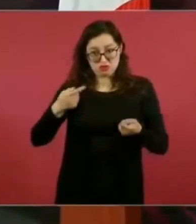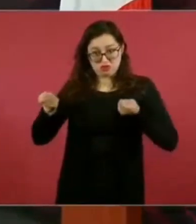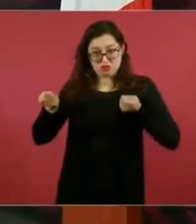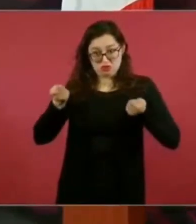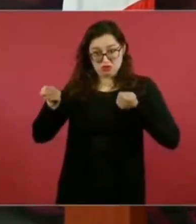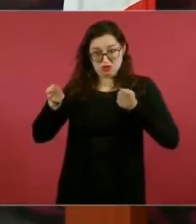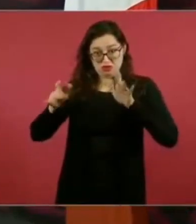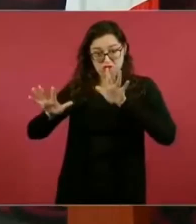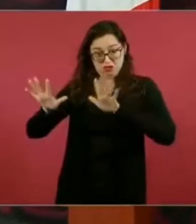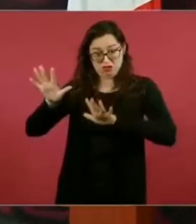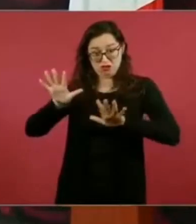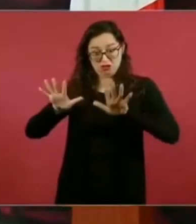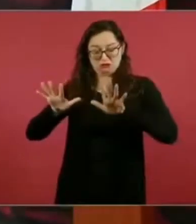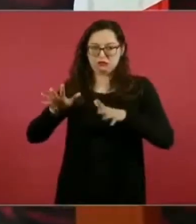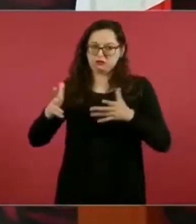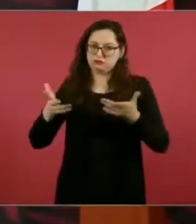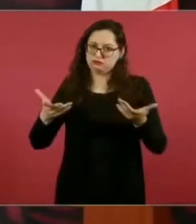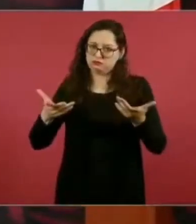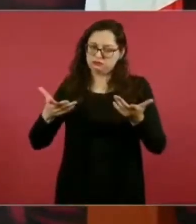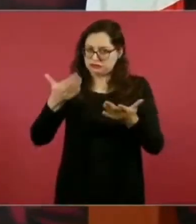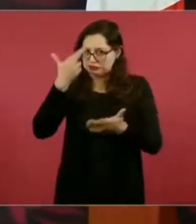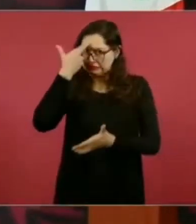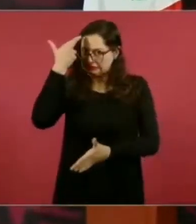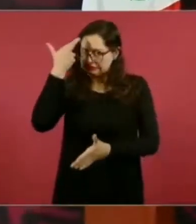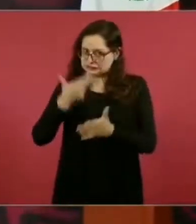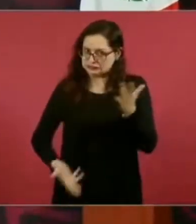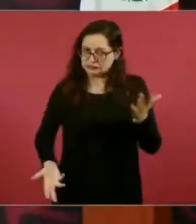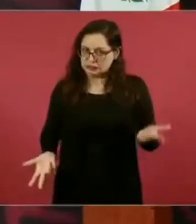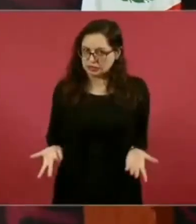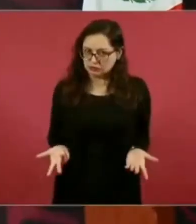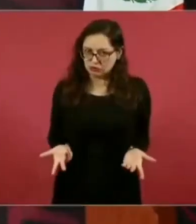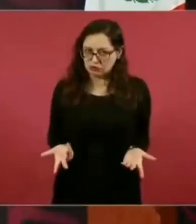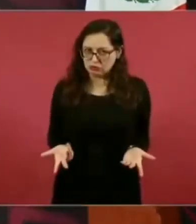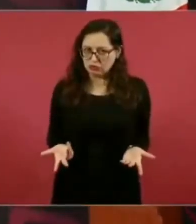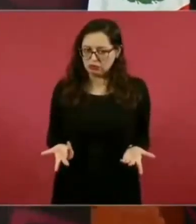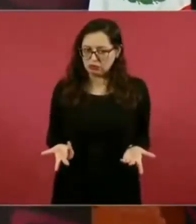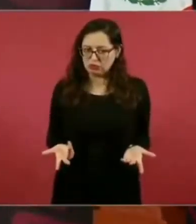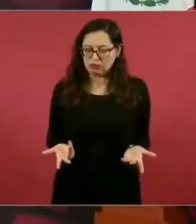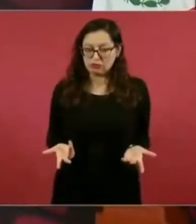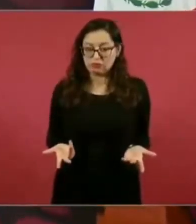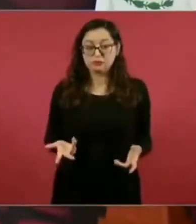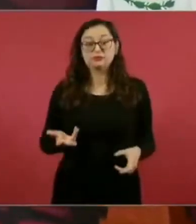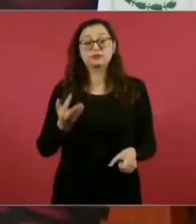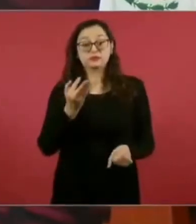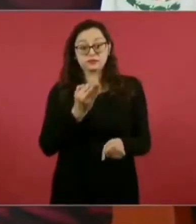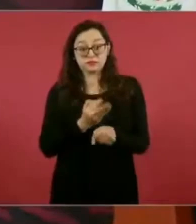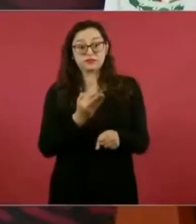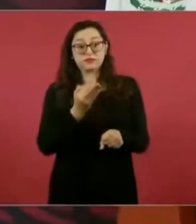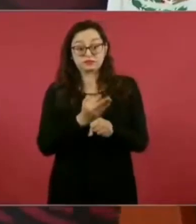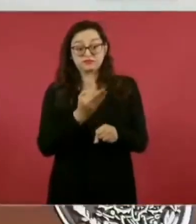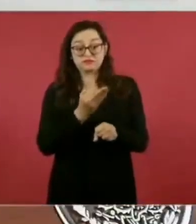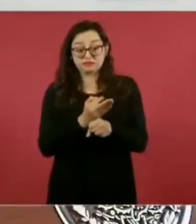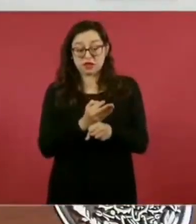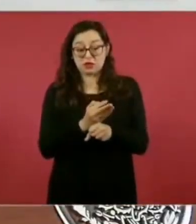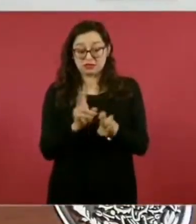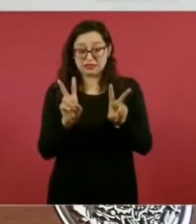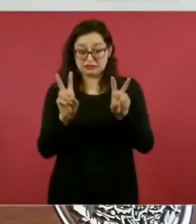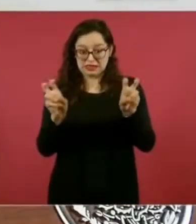Ahora, con el asunto este de España, están faltando el respeto, además,